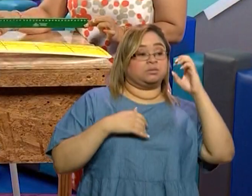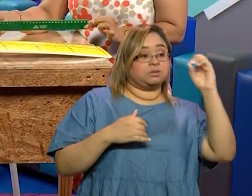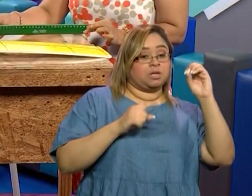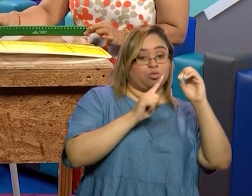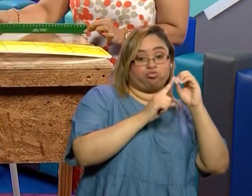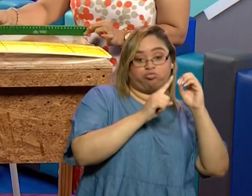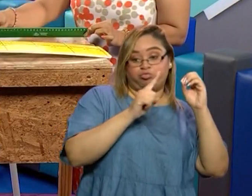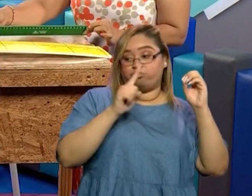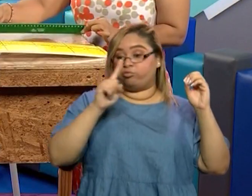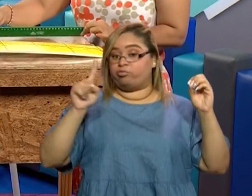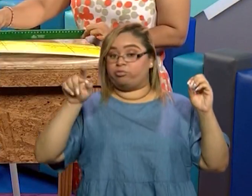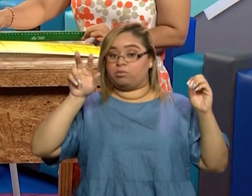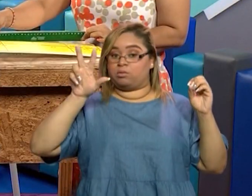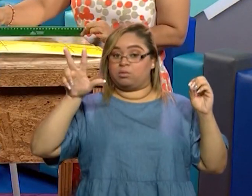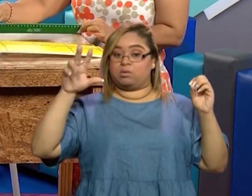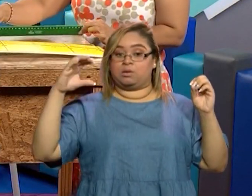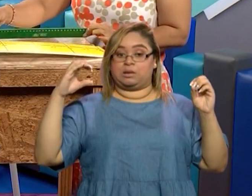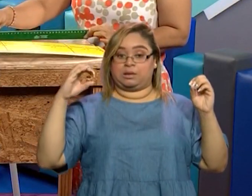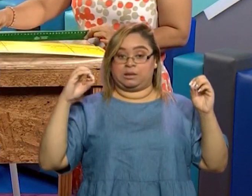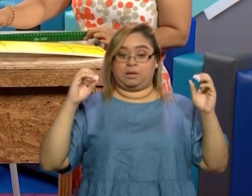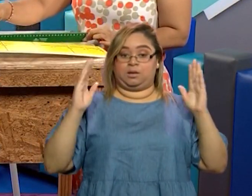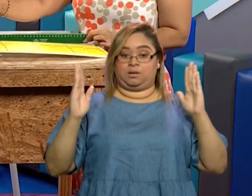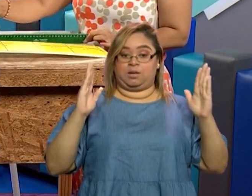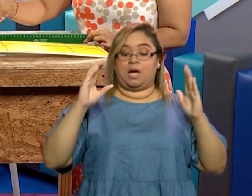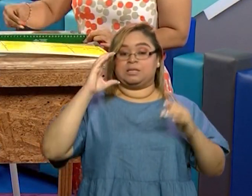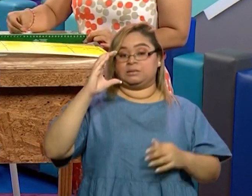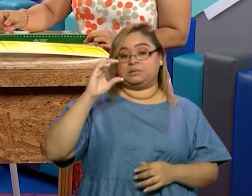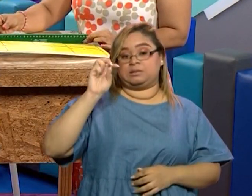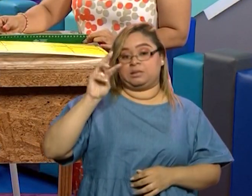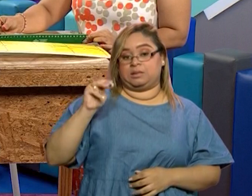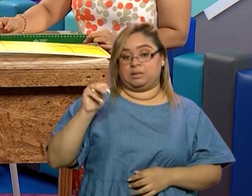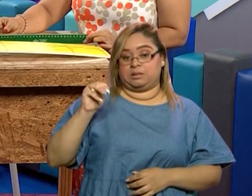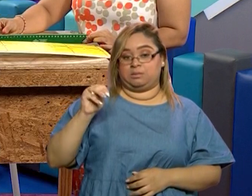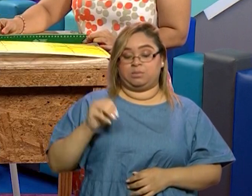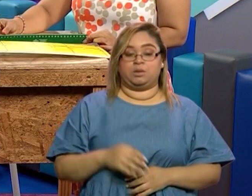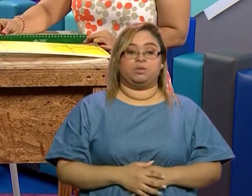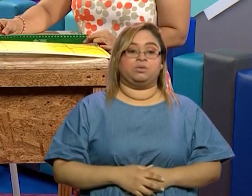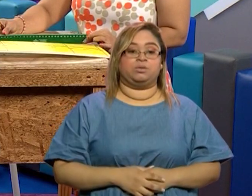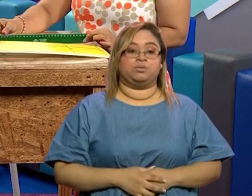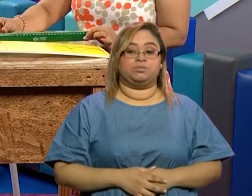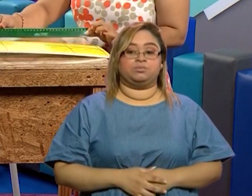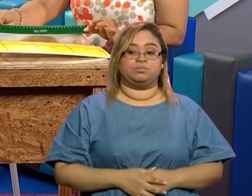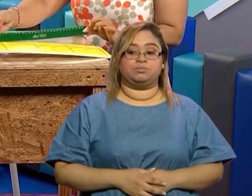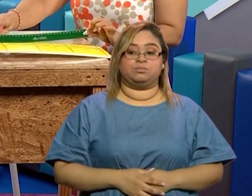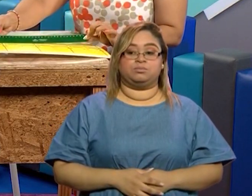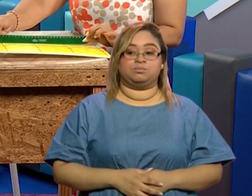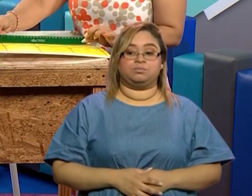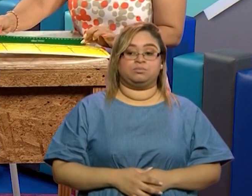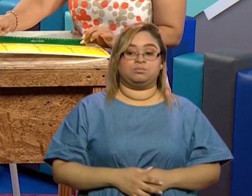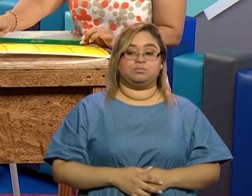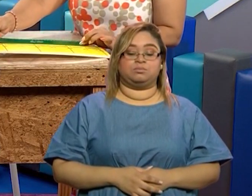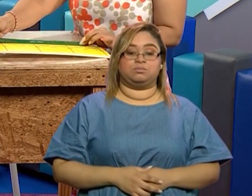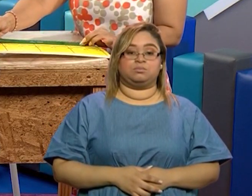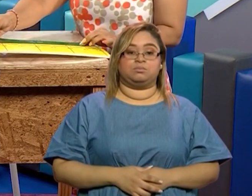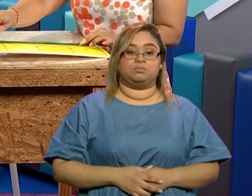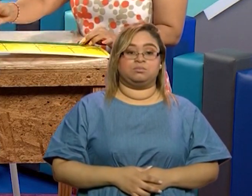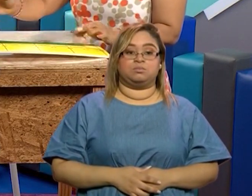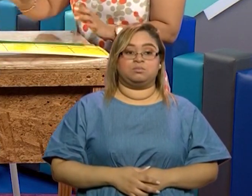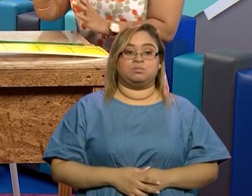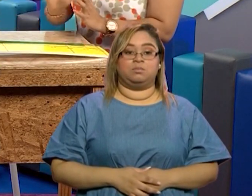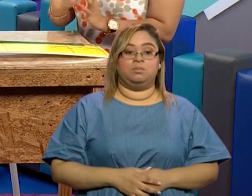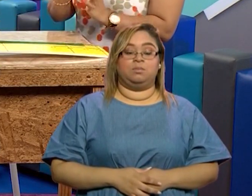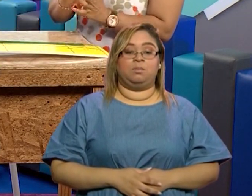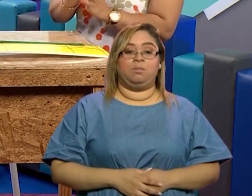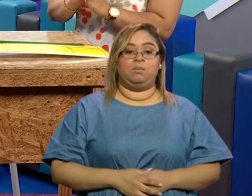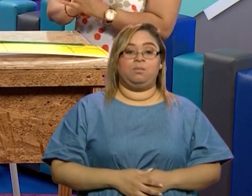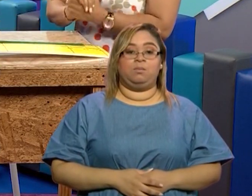una longitud o de un punto a otro más pequeño. Más pequeño, así. Distancias más cortas, maestra.